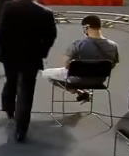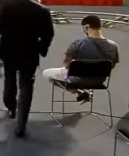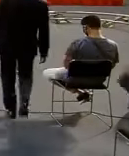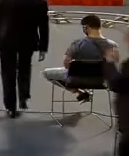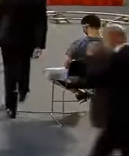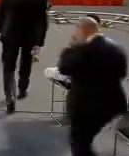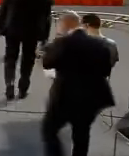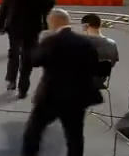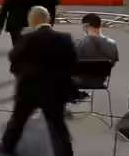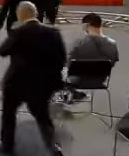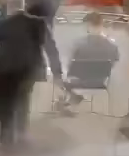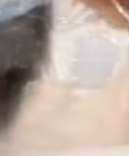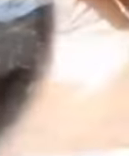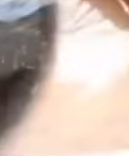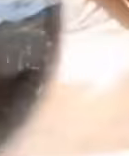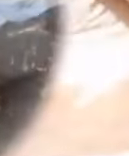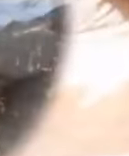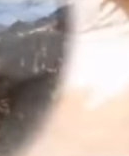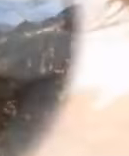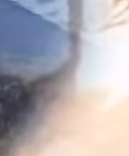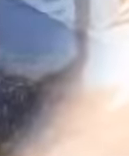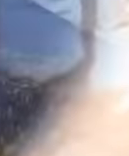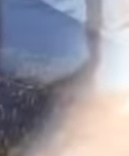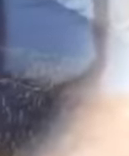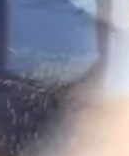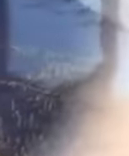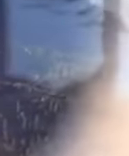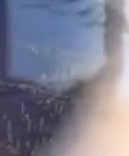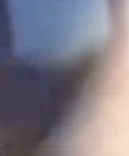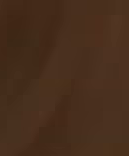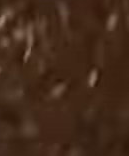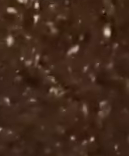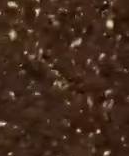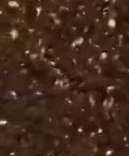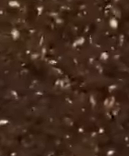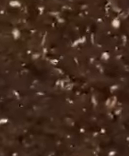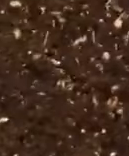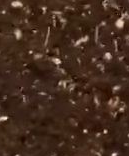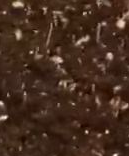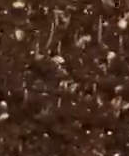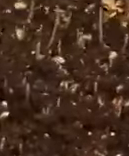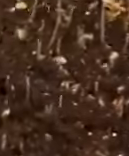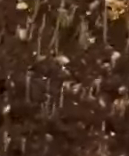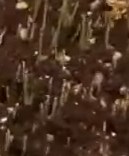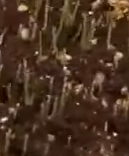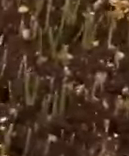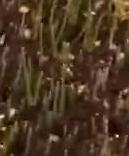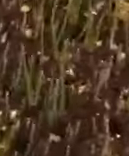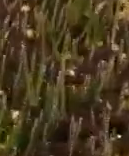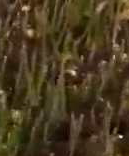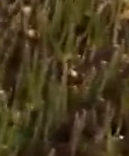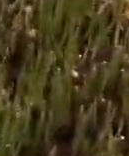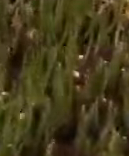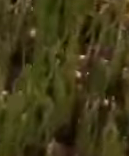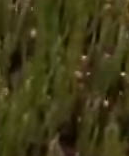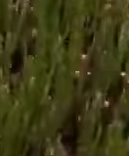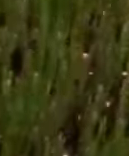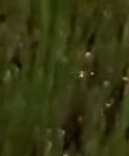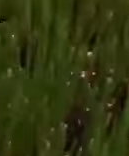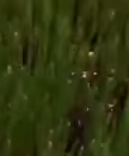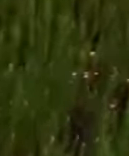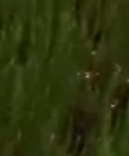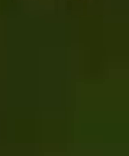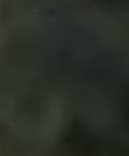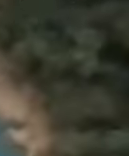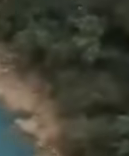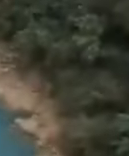Los mexicanos somos como las montañas de nuestro país. Nos levantamos sobre la tierra cuando parece que no hay camino.